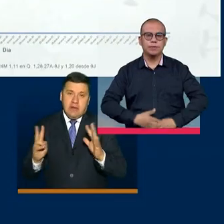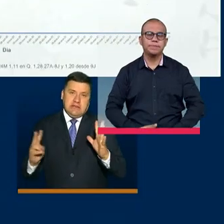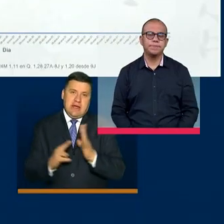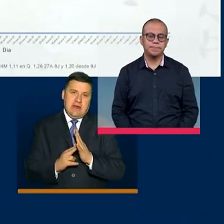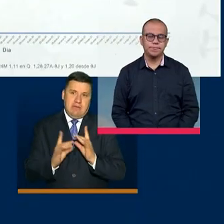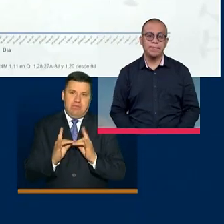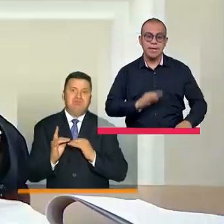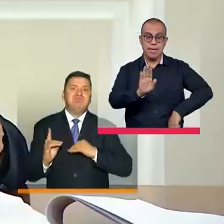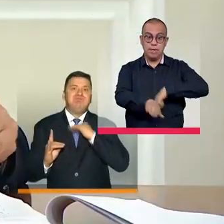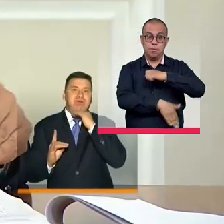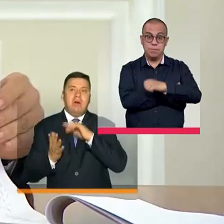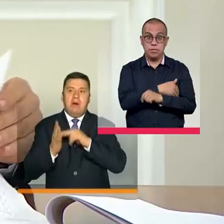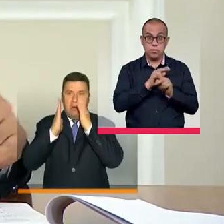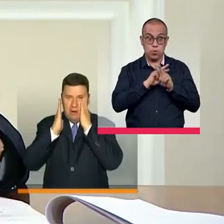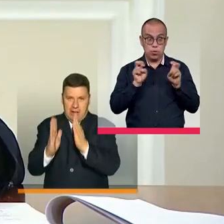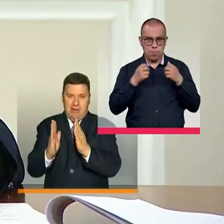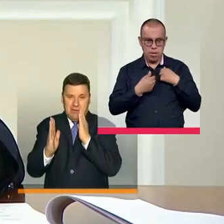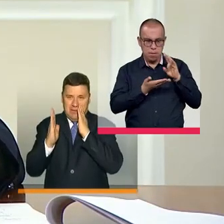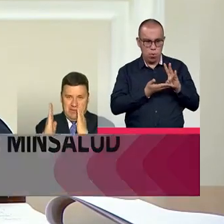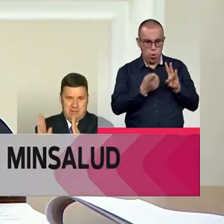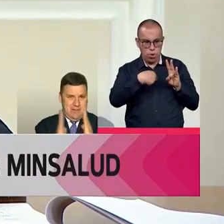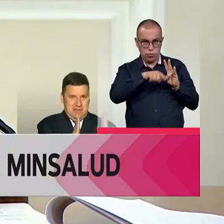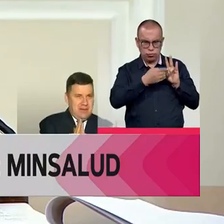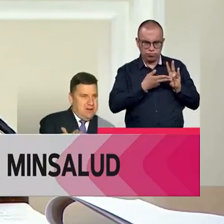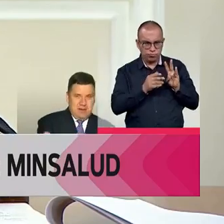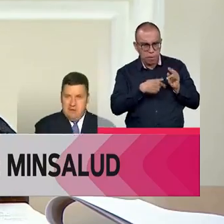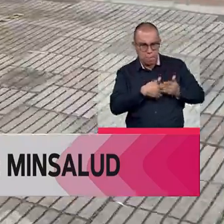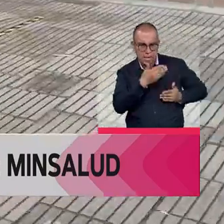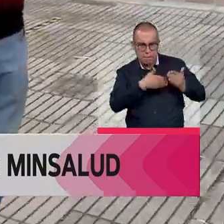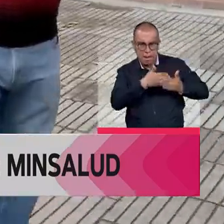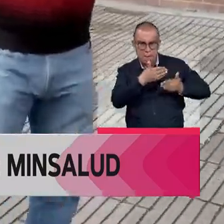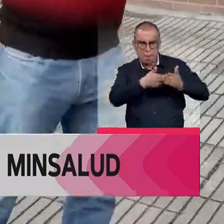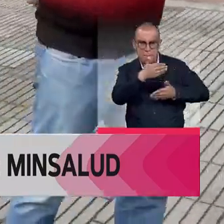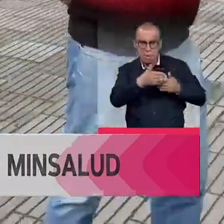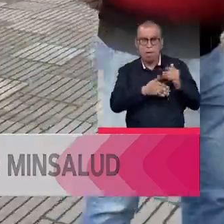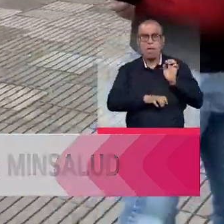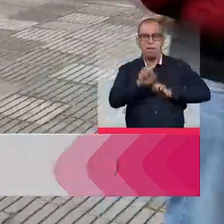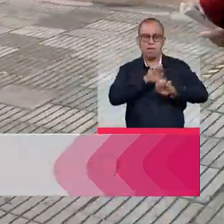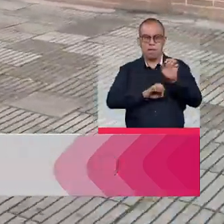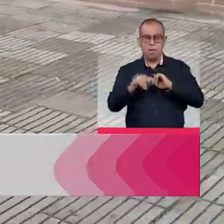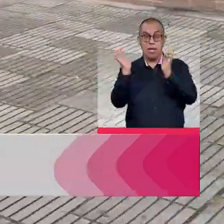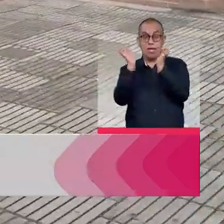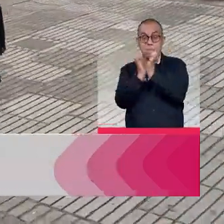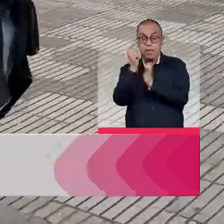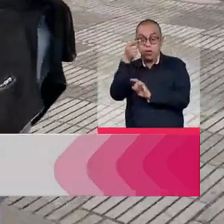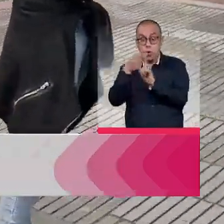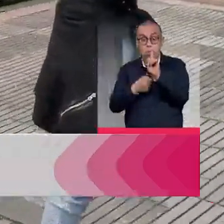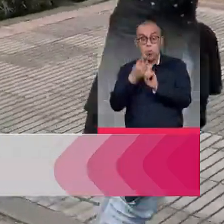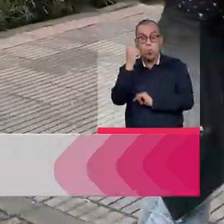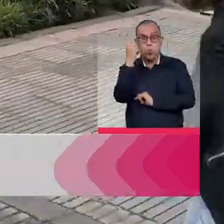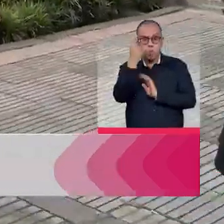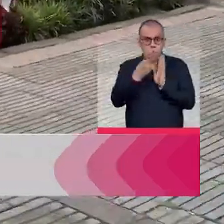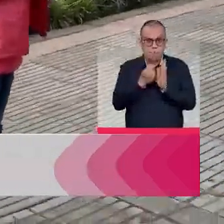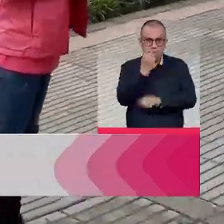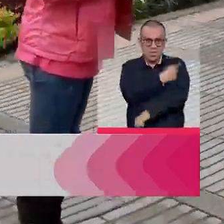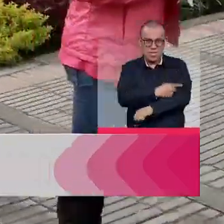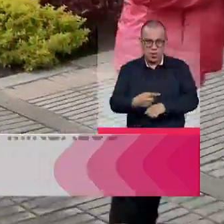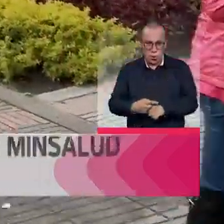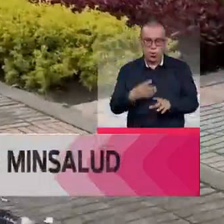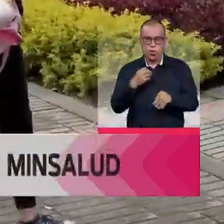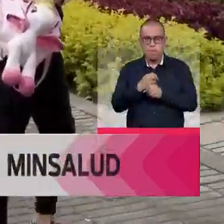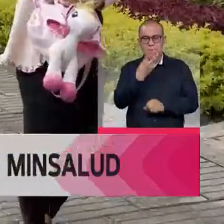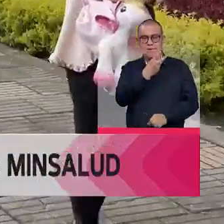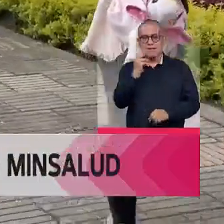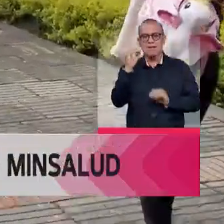El ministro aseguró que los primeros modelos epidemiológicos realizados en Colombia evitaron que en mayo más de un millón de personas se hubieran infectado y 73